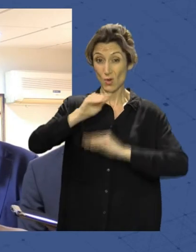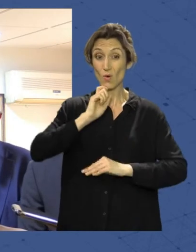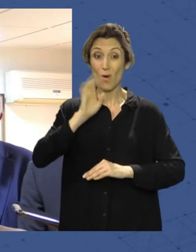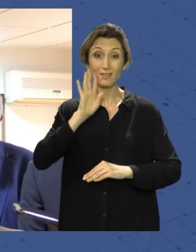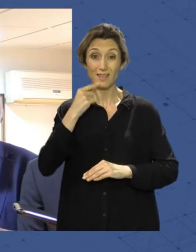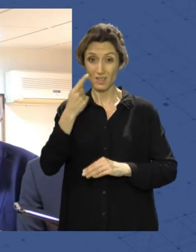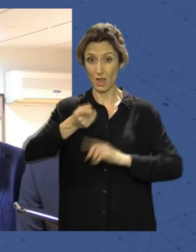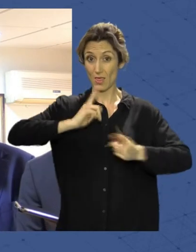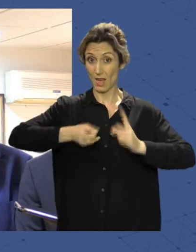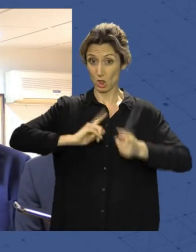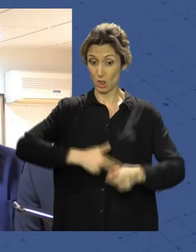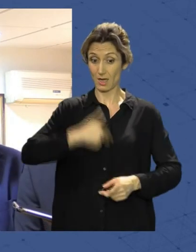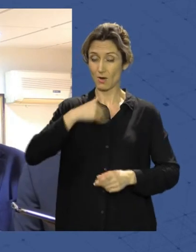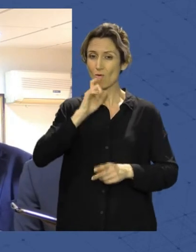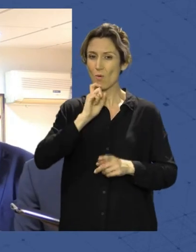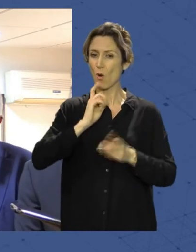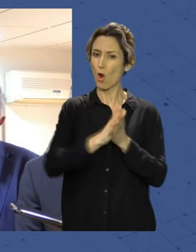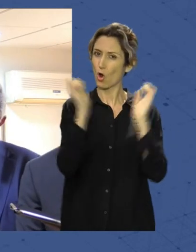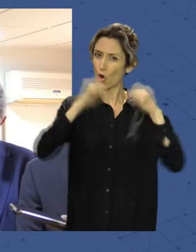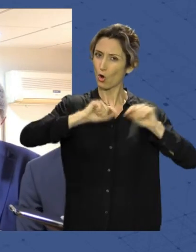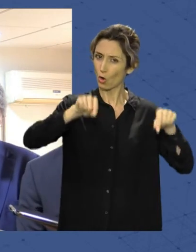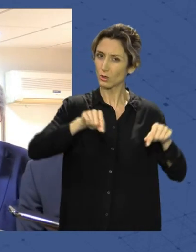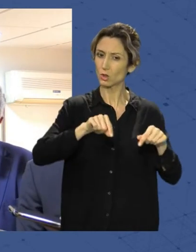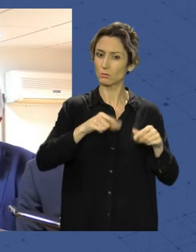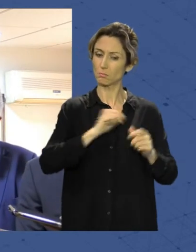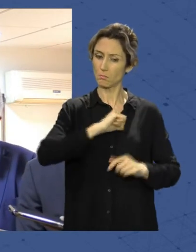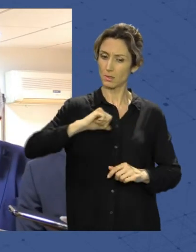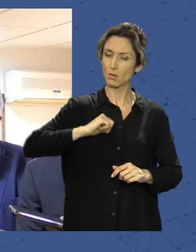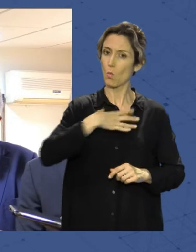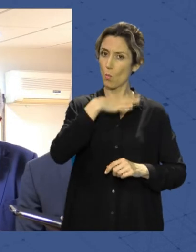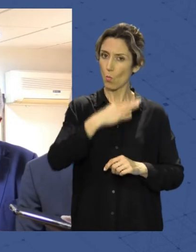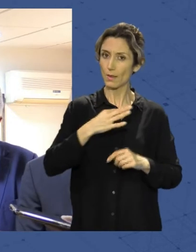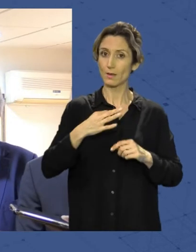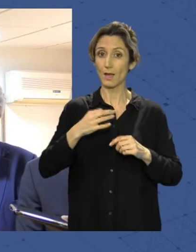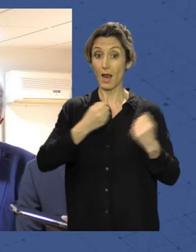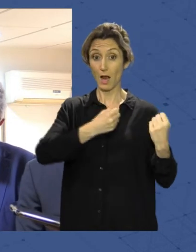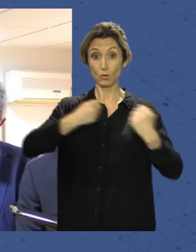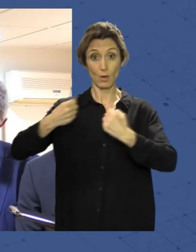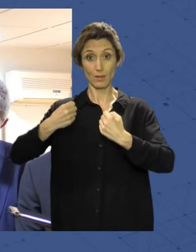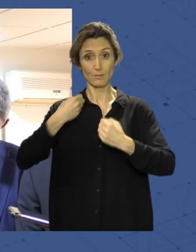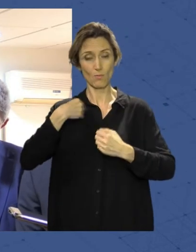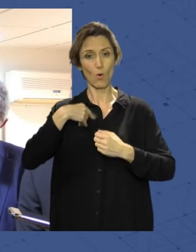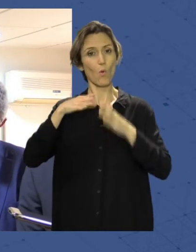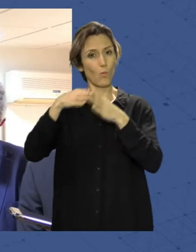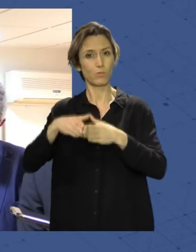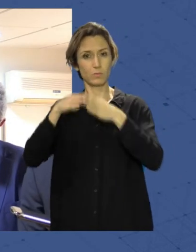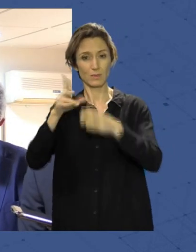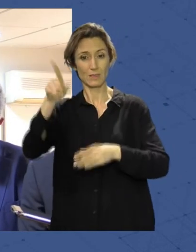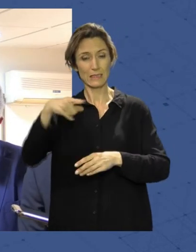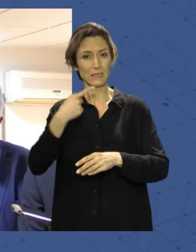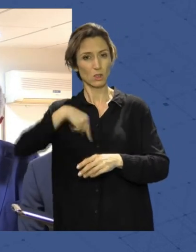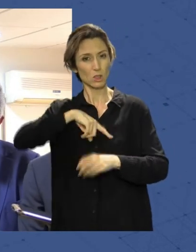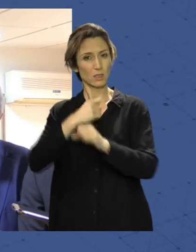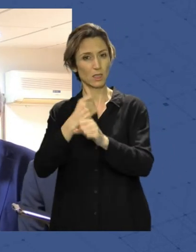director general a través de unos contratos ya particulares a los que se pueden acoger las autoridades portuarias y también estamos trabajando muy en